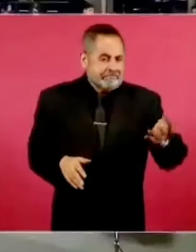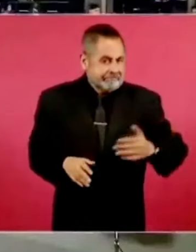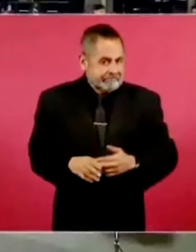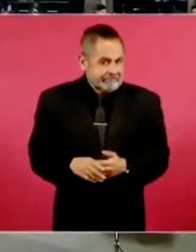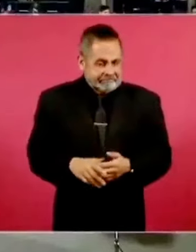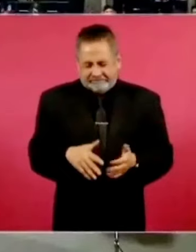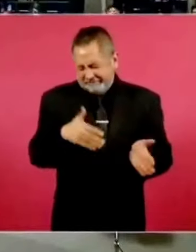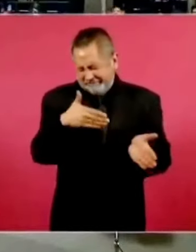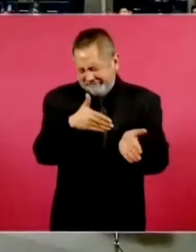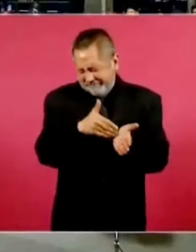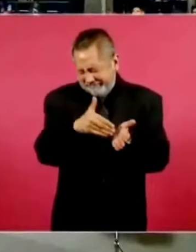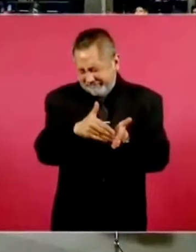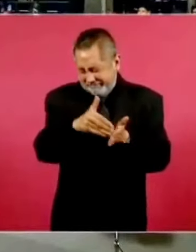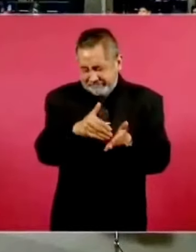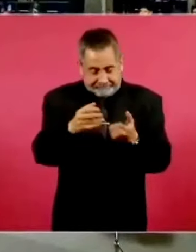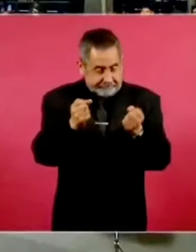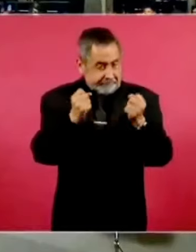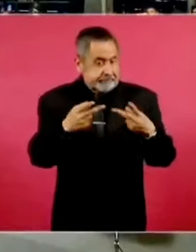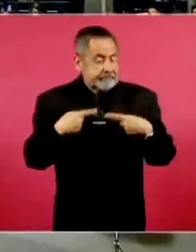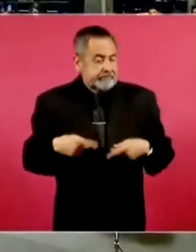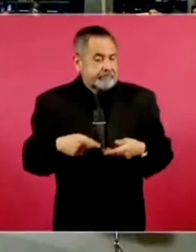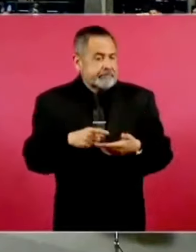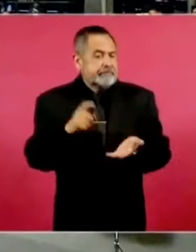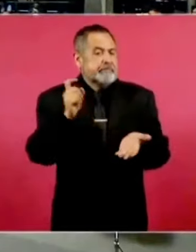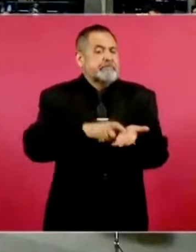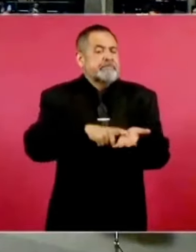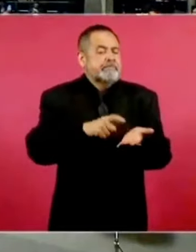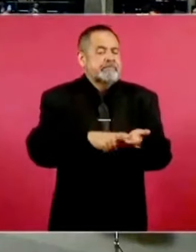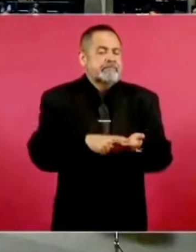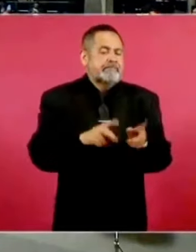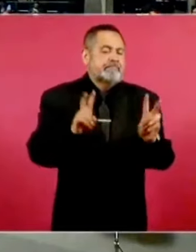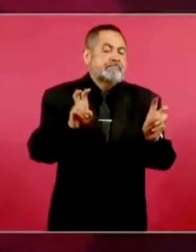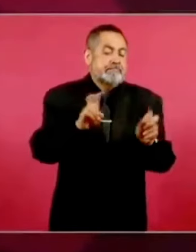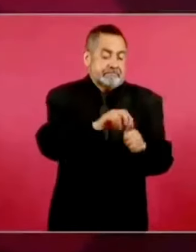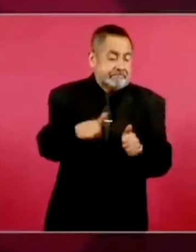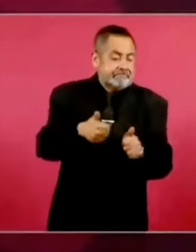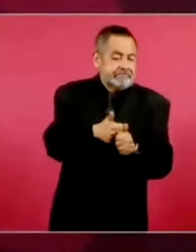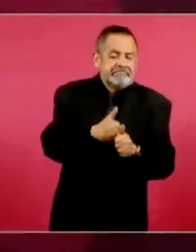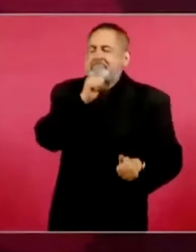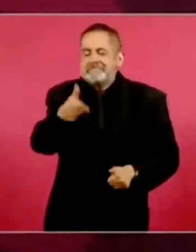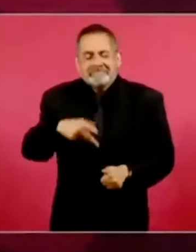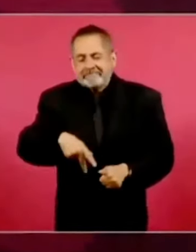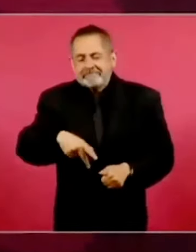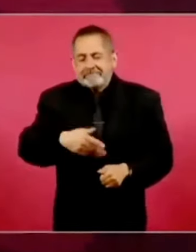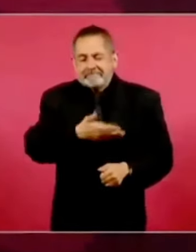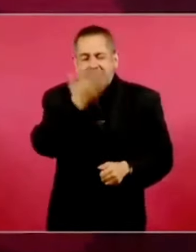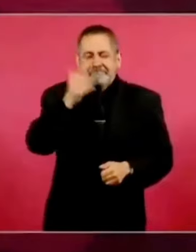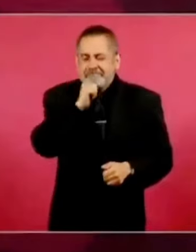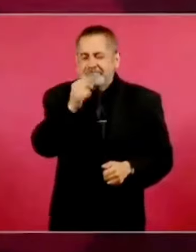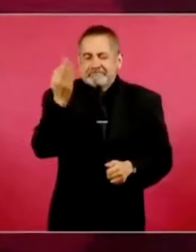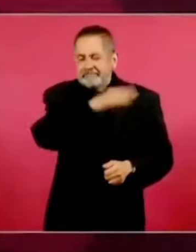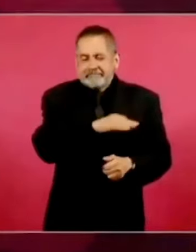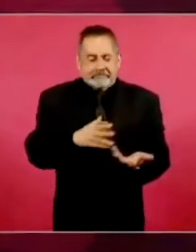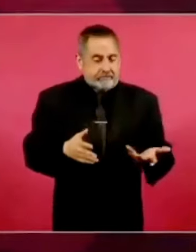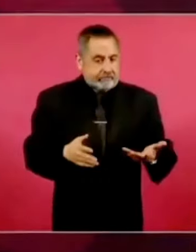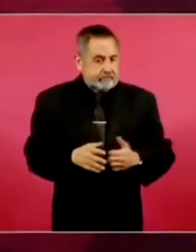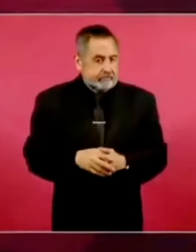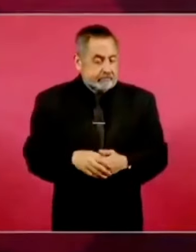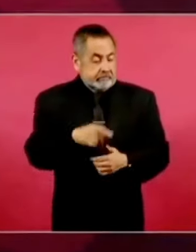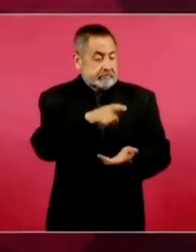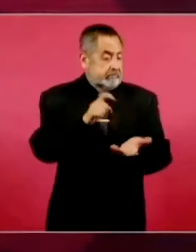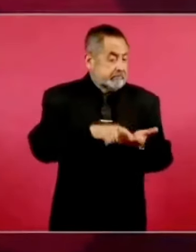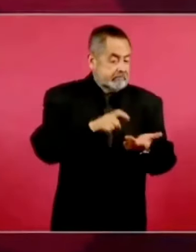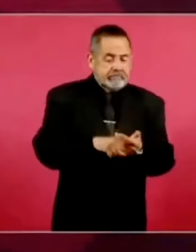millones de personas que supuestamente repiten AMLO,